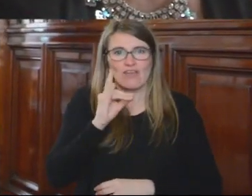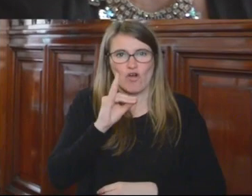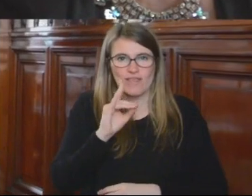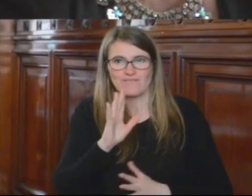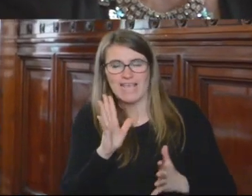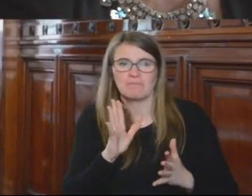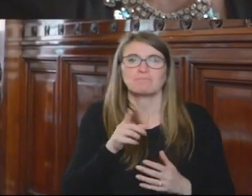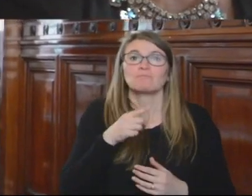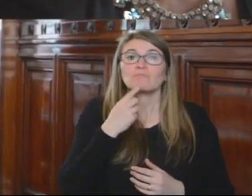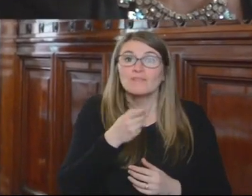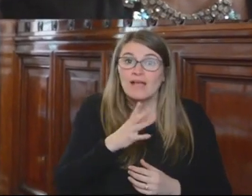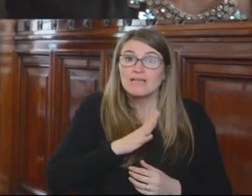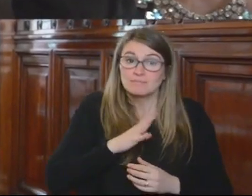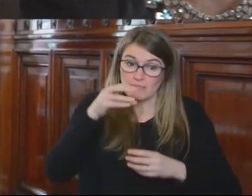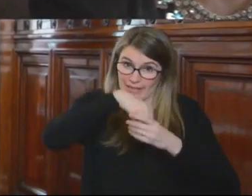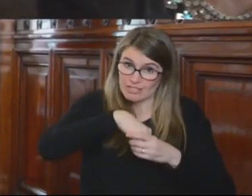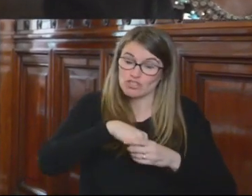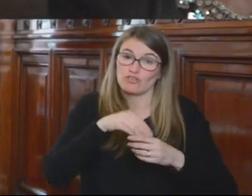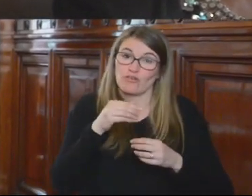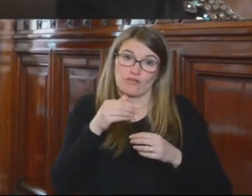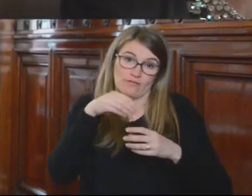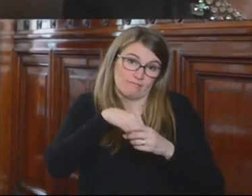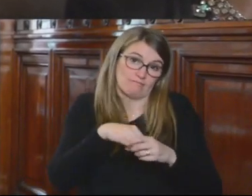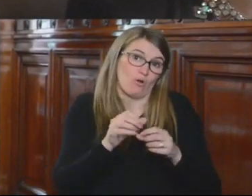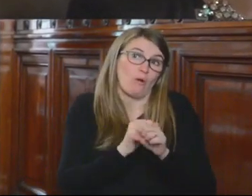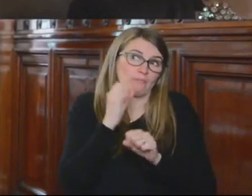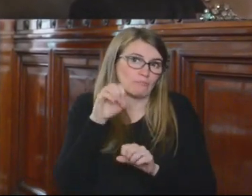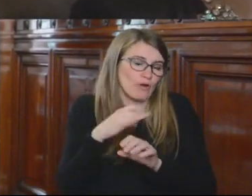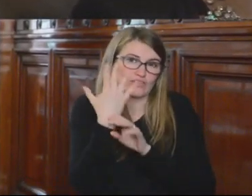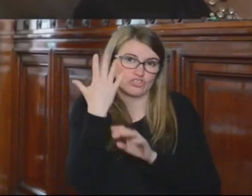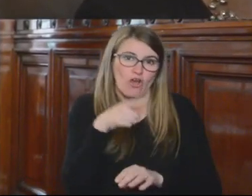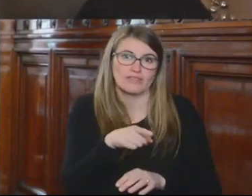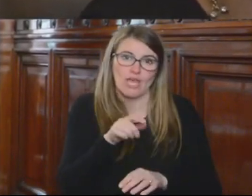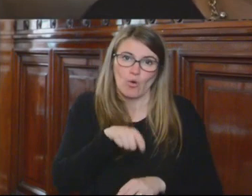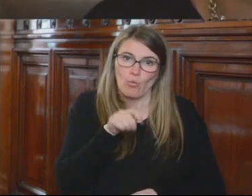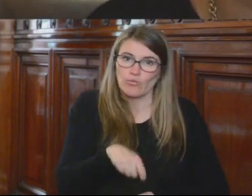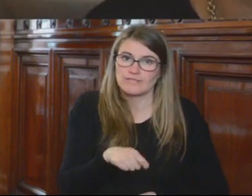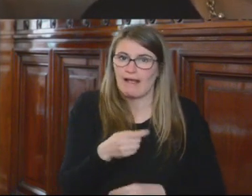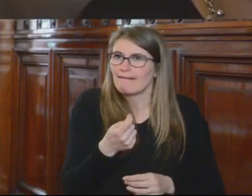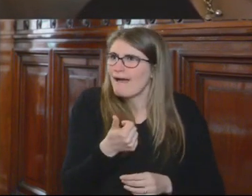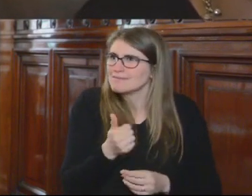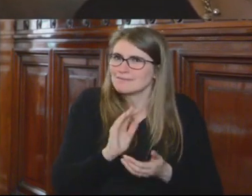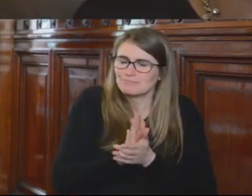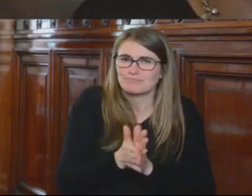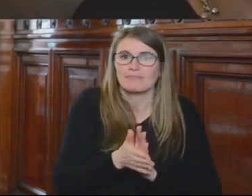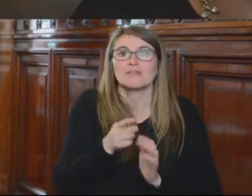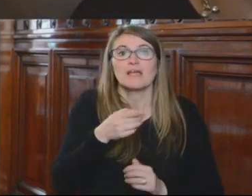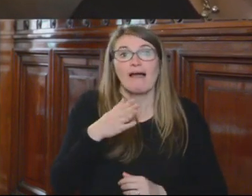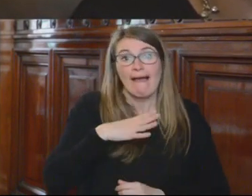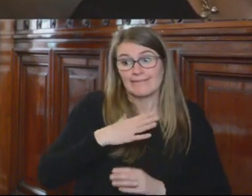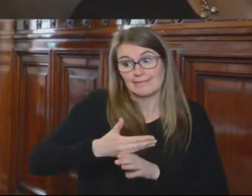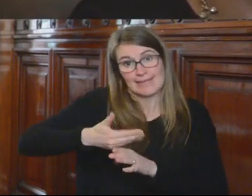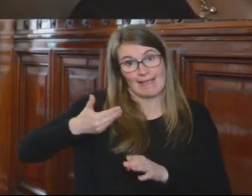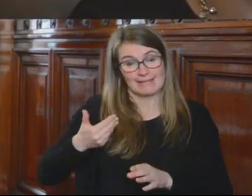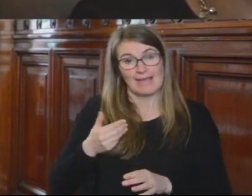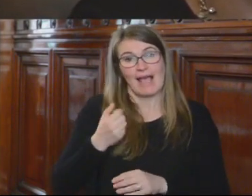relación a la carrera judicial hoy prácticamente eliminada. Recordemos como antecedente que